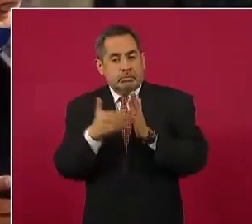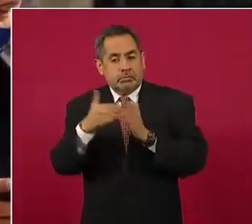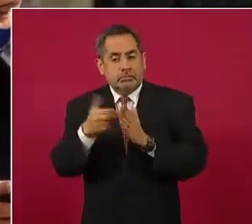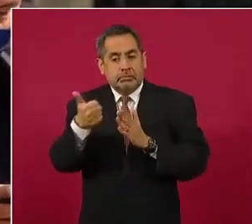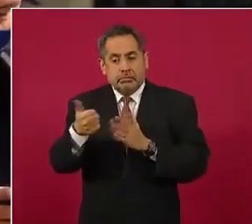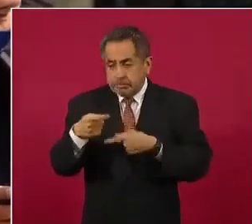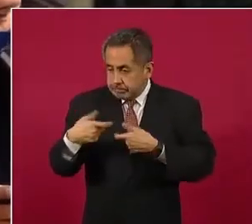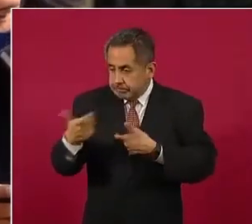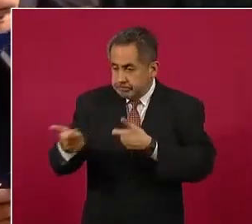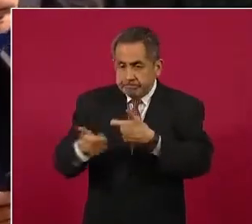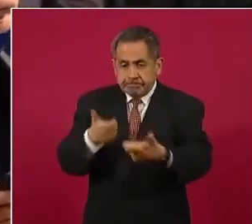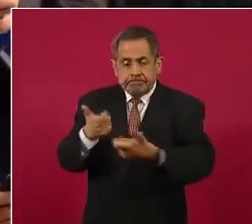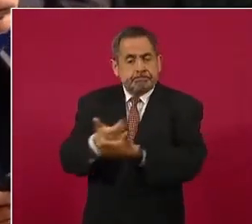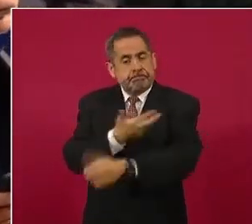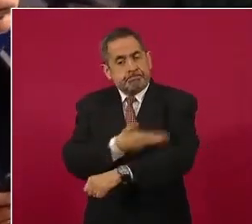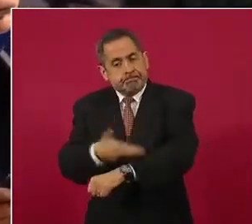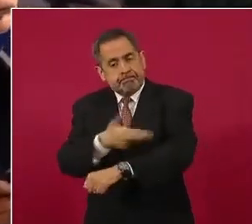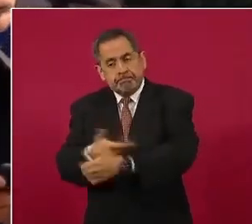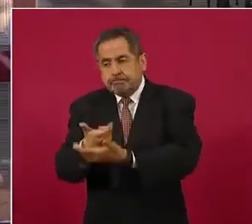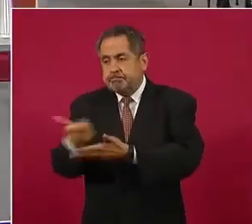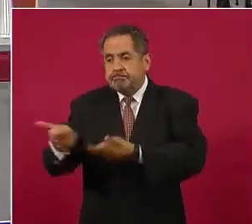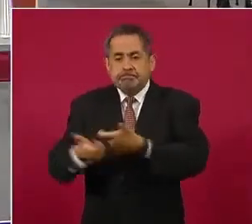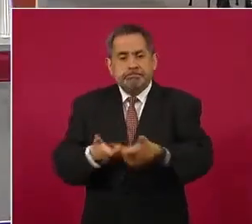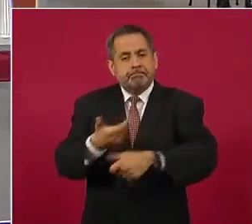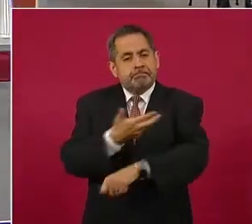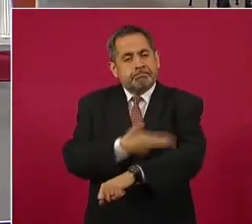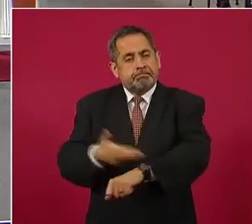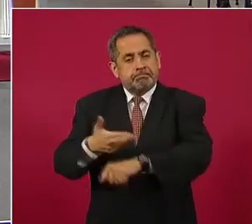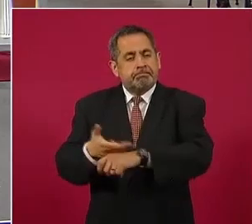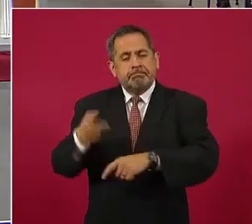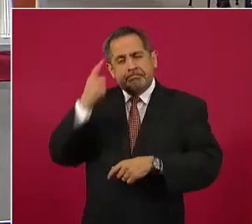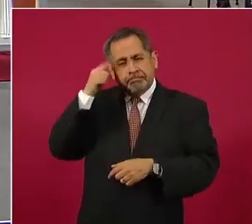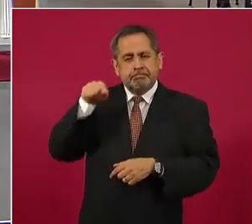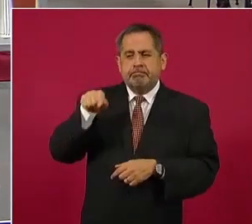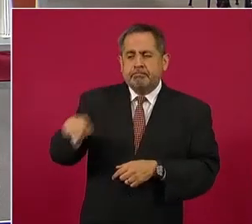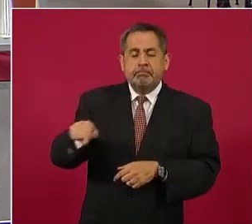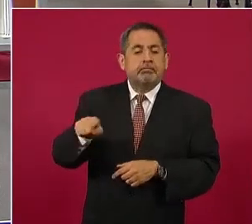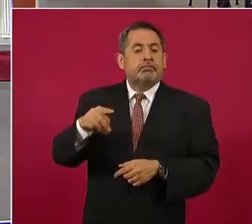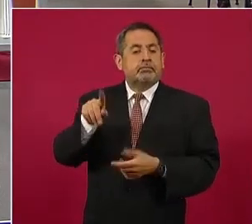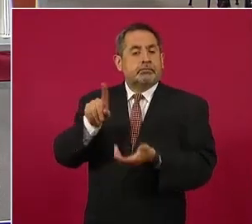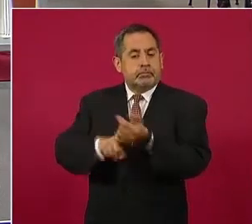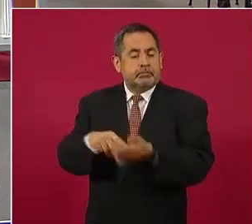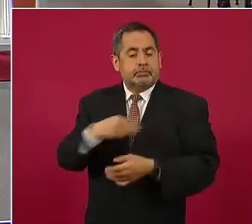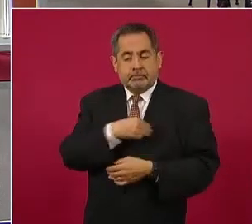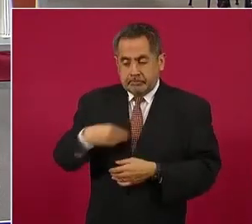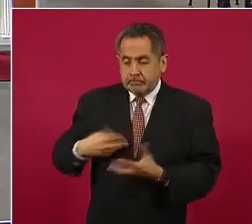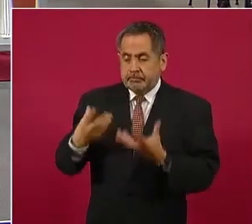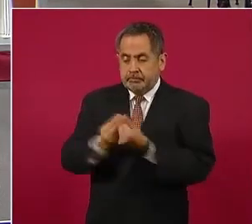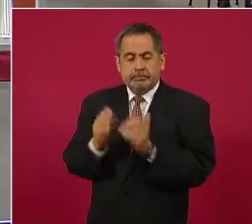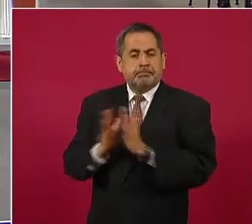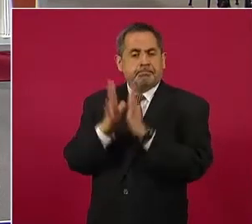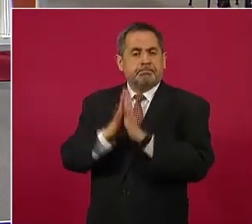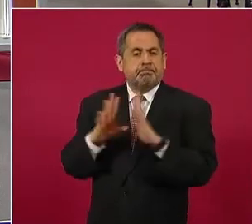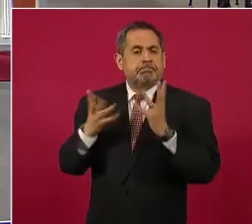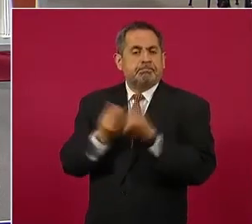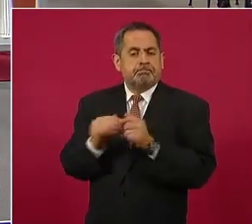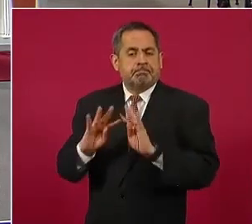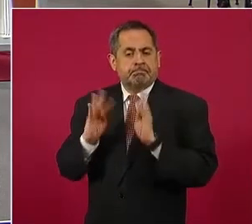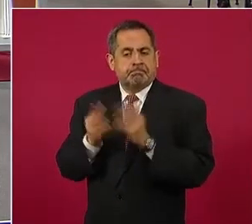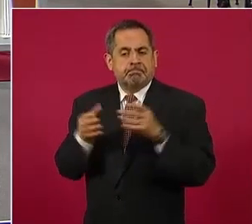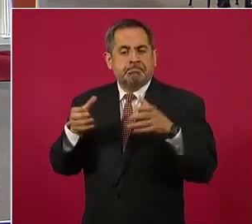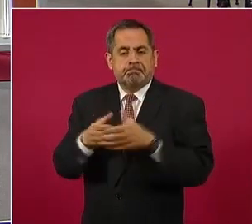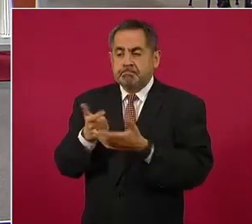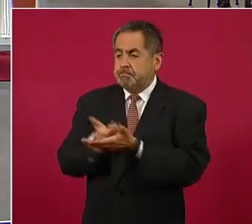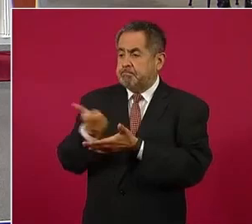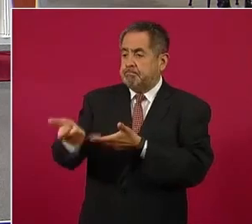en pago de honorarios a quienes estaban como integrantes del Comité de Participación Ciudadana y a quienes se